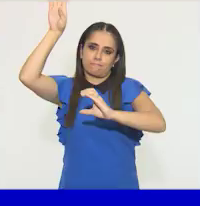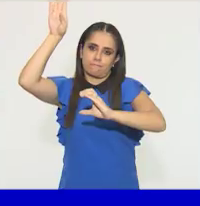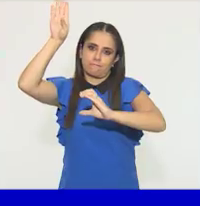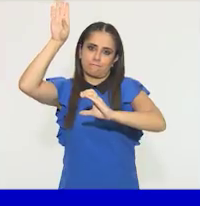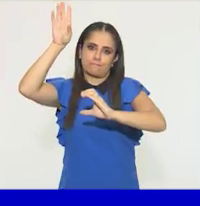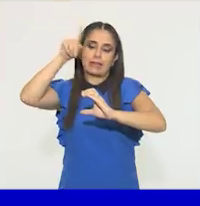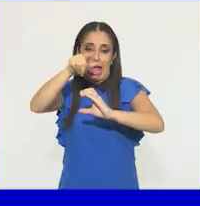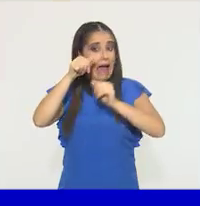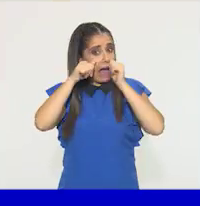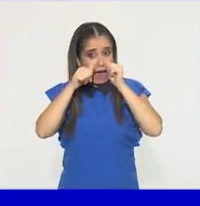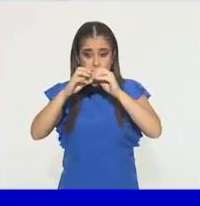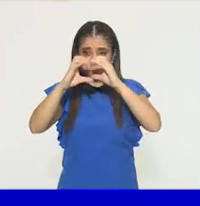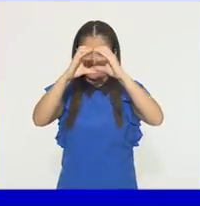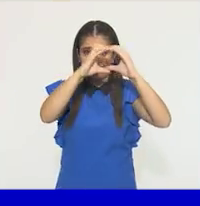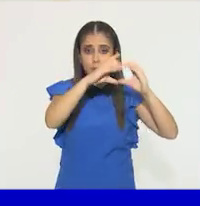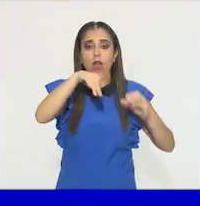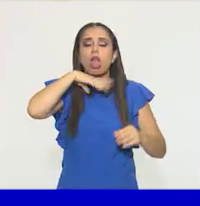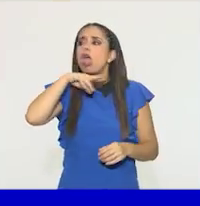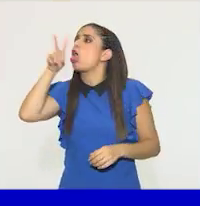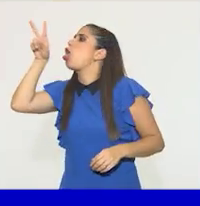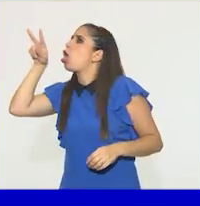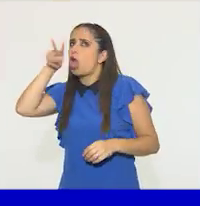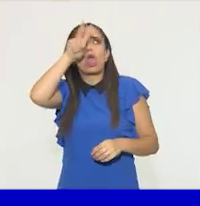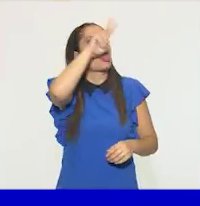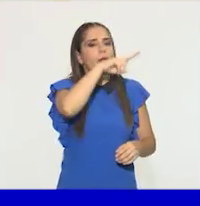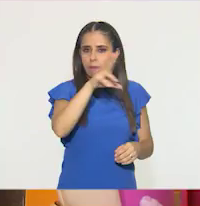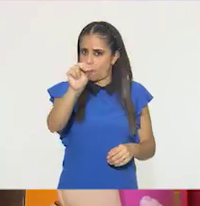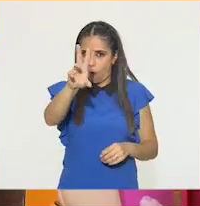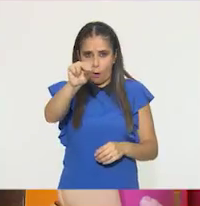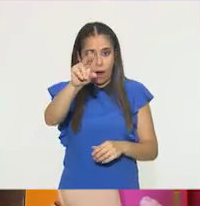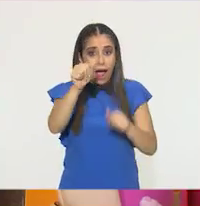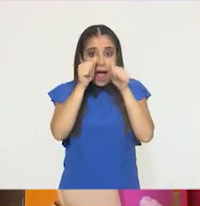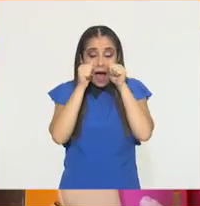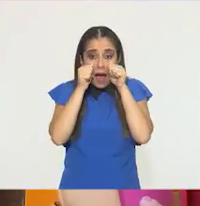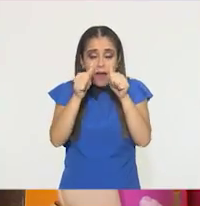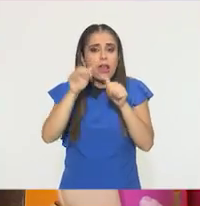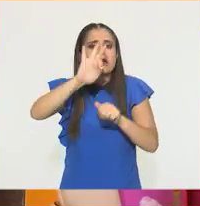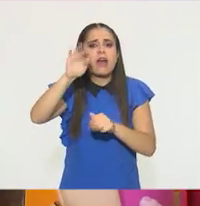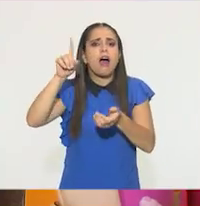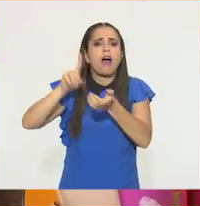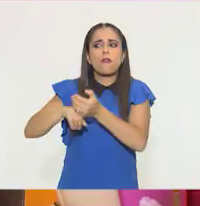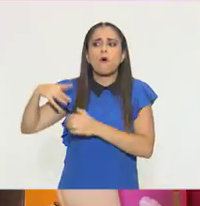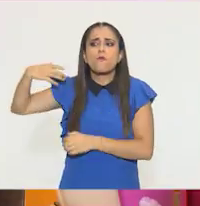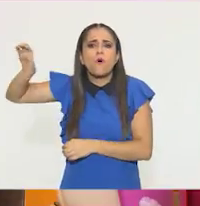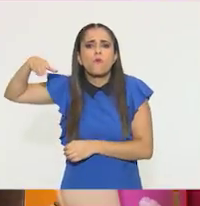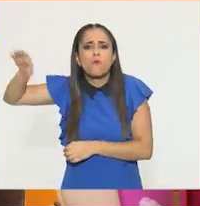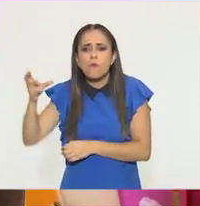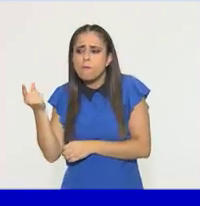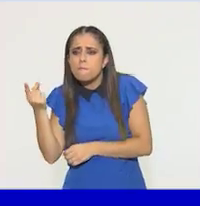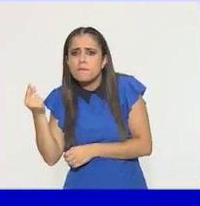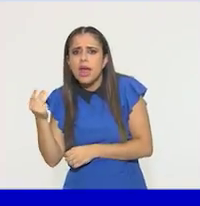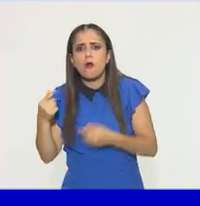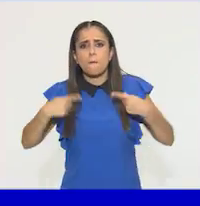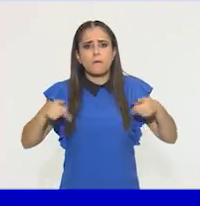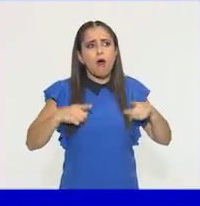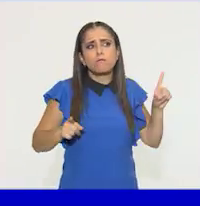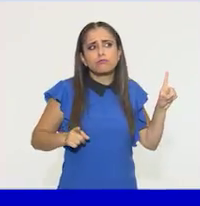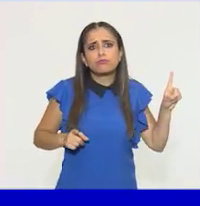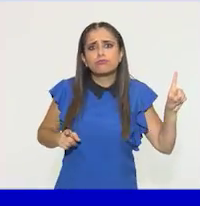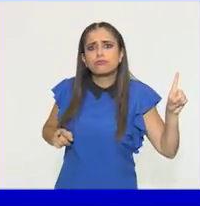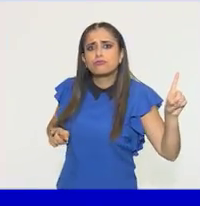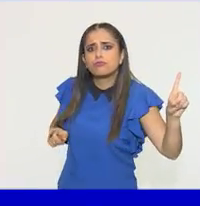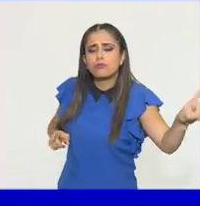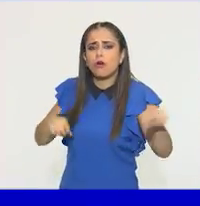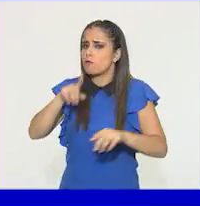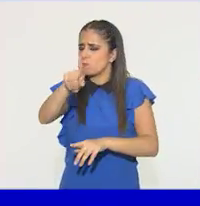¿Qué? Bien, que no los distraiga. Sabemos que pasa el señor de la basura, un perro ladra, ¿eh? Ya se distrajo María, ¿qué pasó?